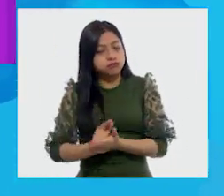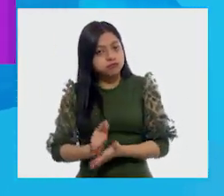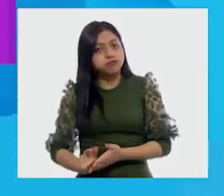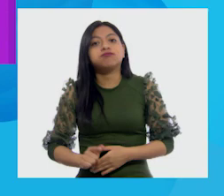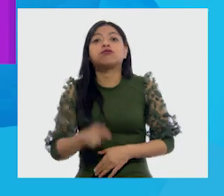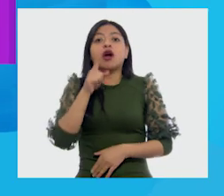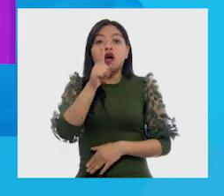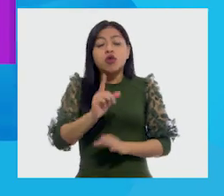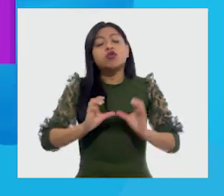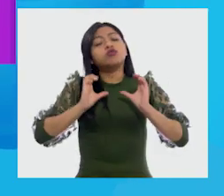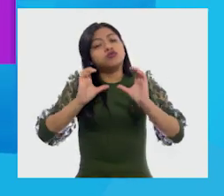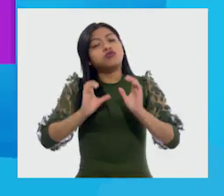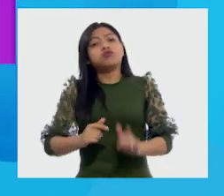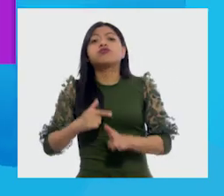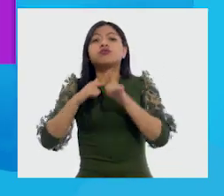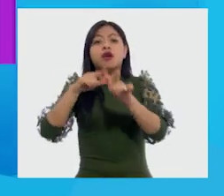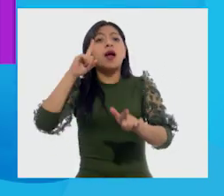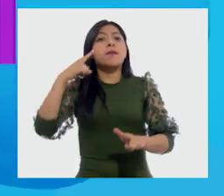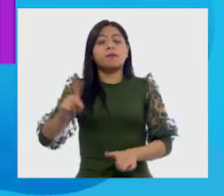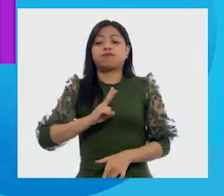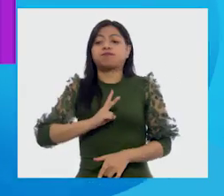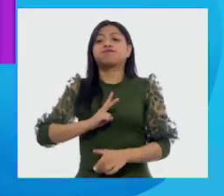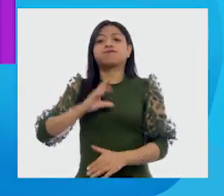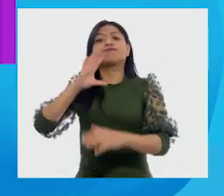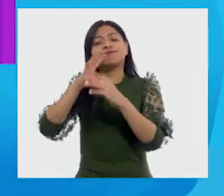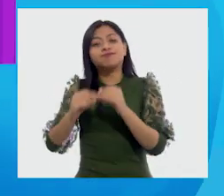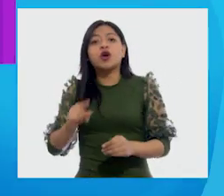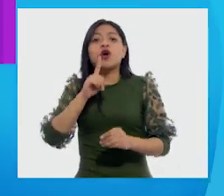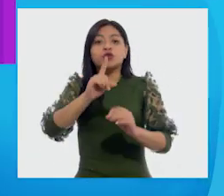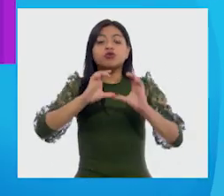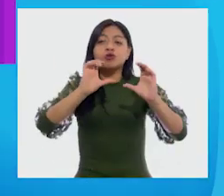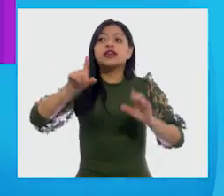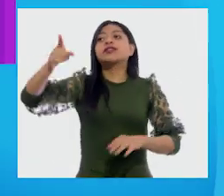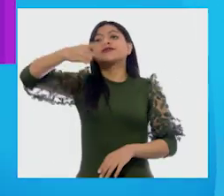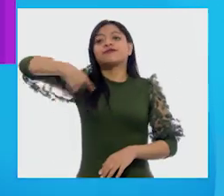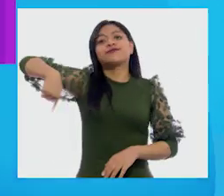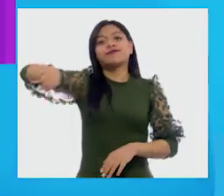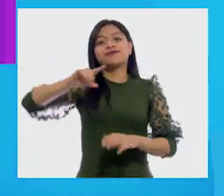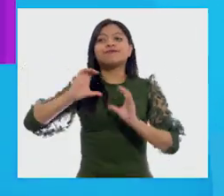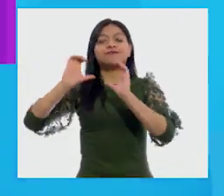Sigamos luchando juntos contra este virus cuidándonos los unos a los otros.